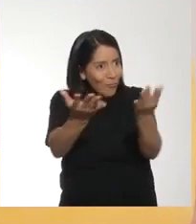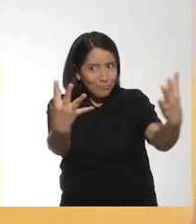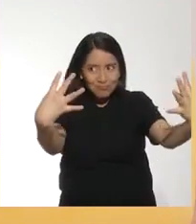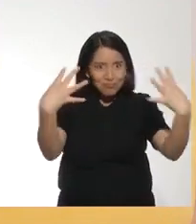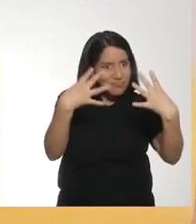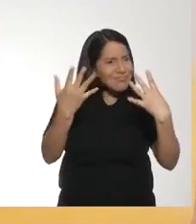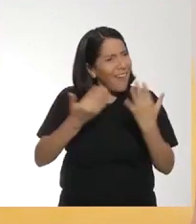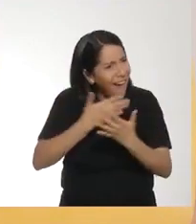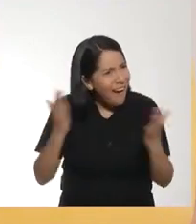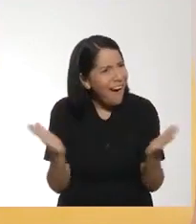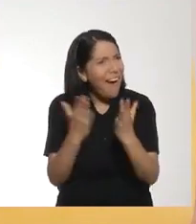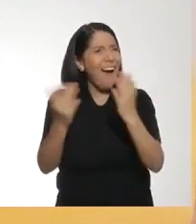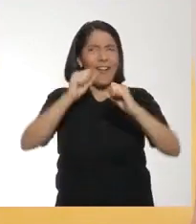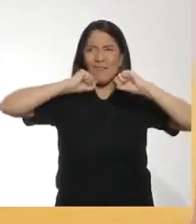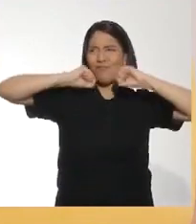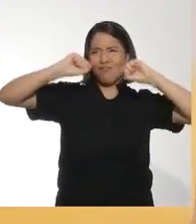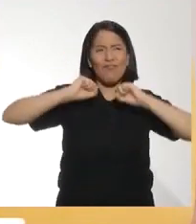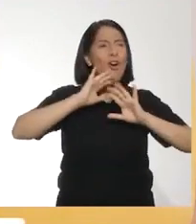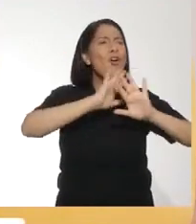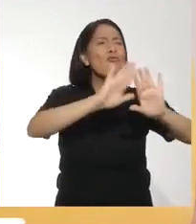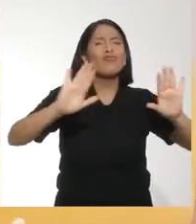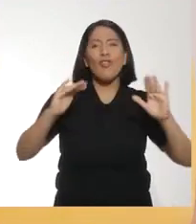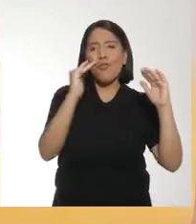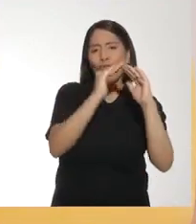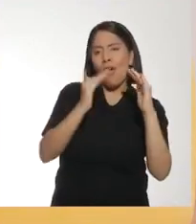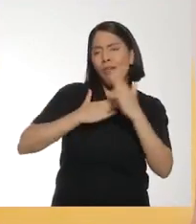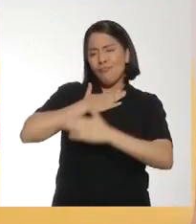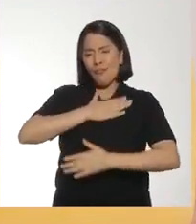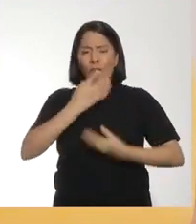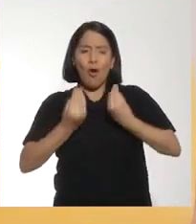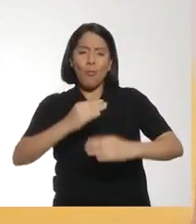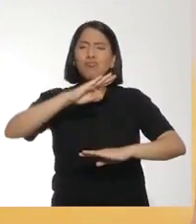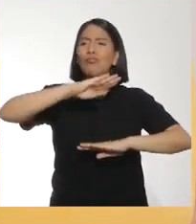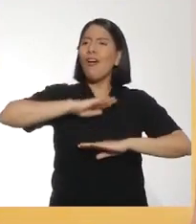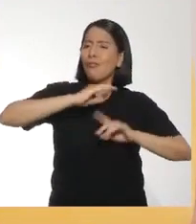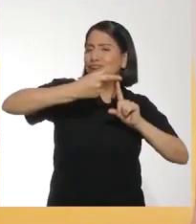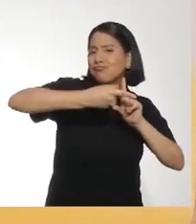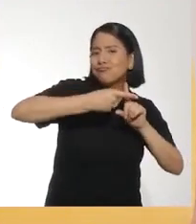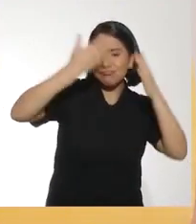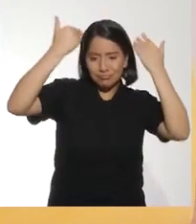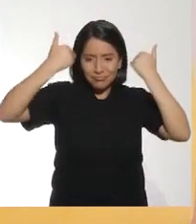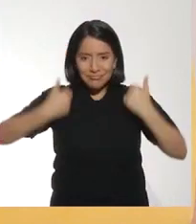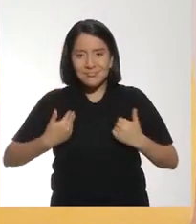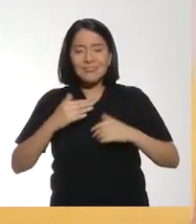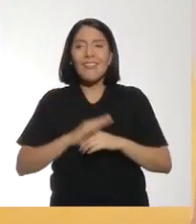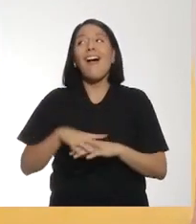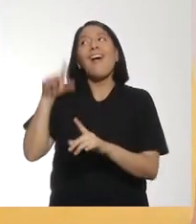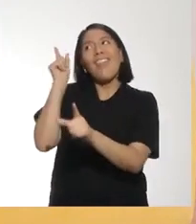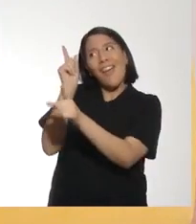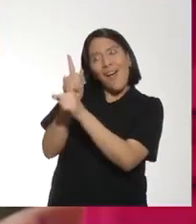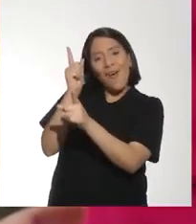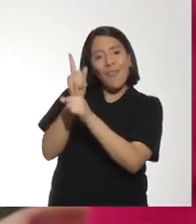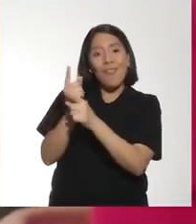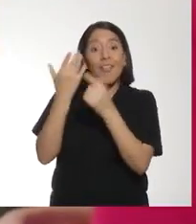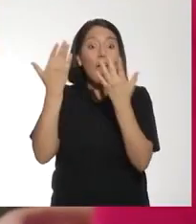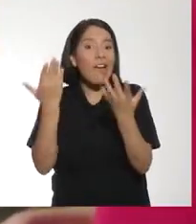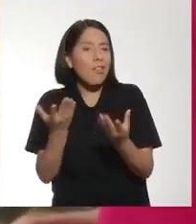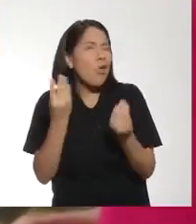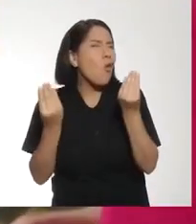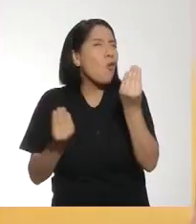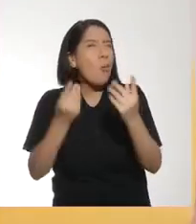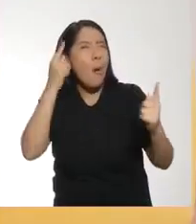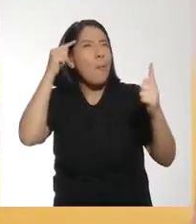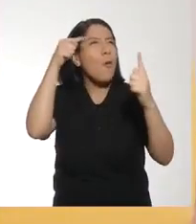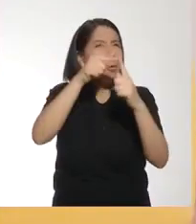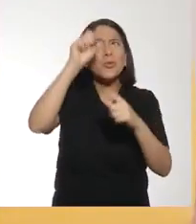quisiera invitar a todas las personas que nos ven a practicar actividad física en casa. Y así disfrutar los beneficios que aporta. Completamente de acuerdo contigo,